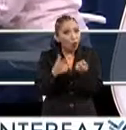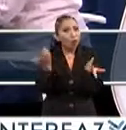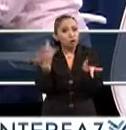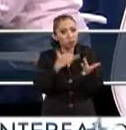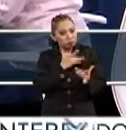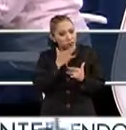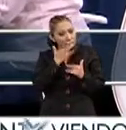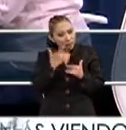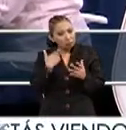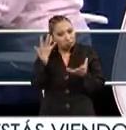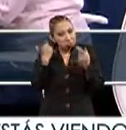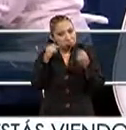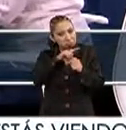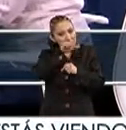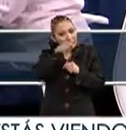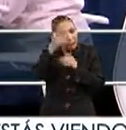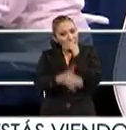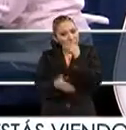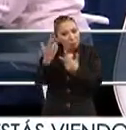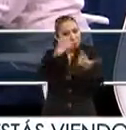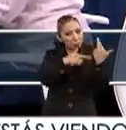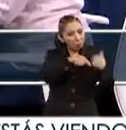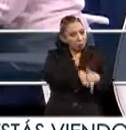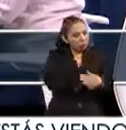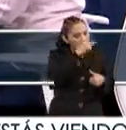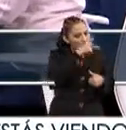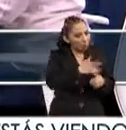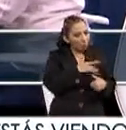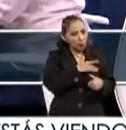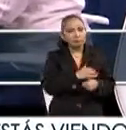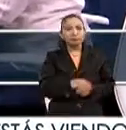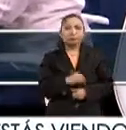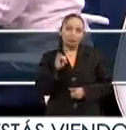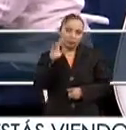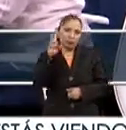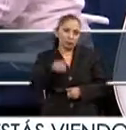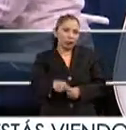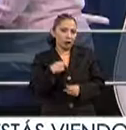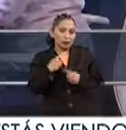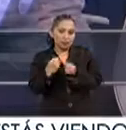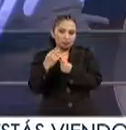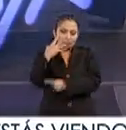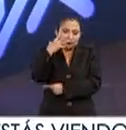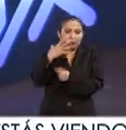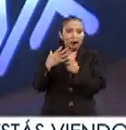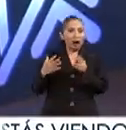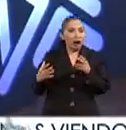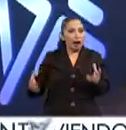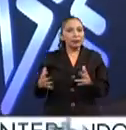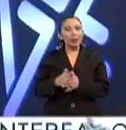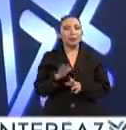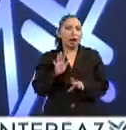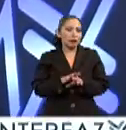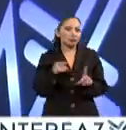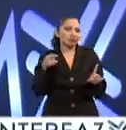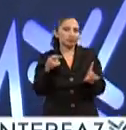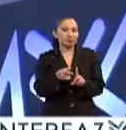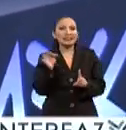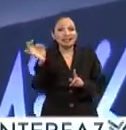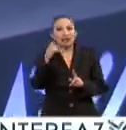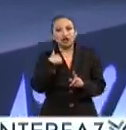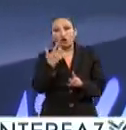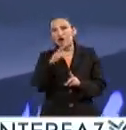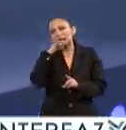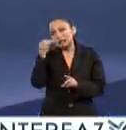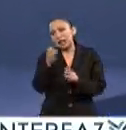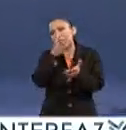reflejado después de tu regreso? Pues realmente sí, es un impacto grande, principalmente, tal vez yo me